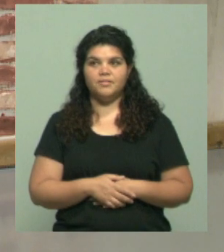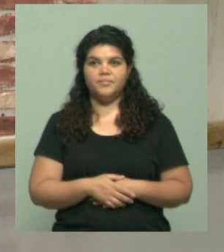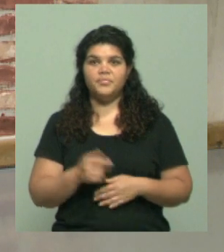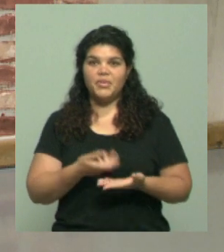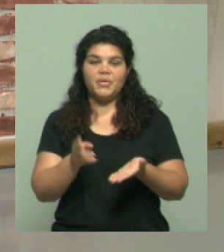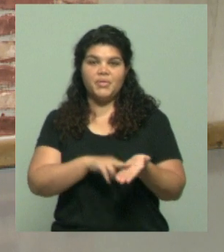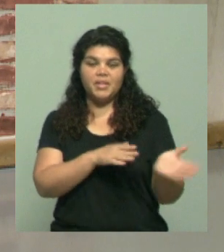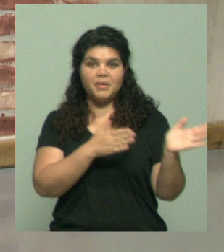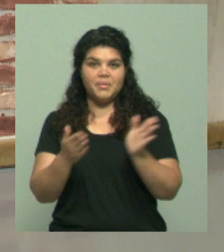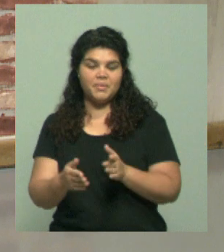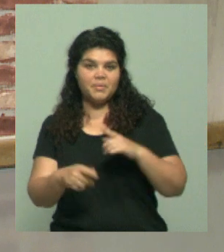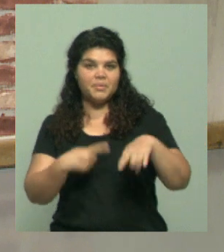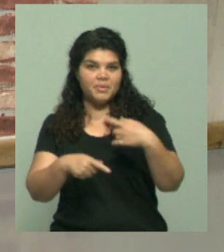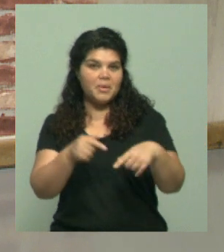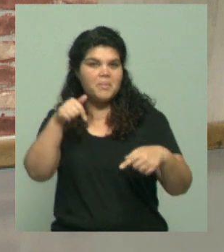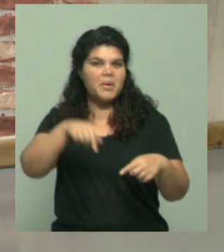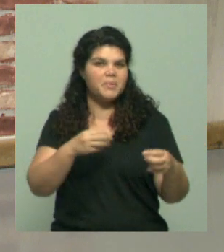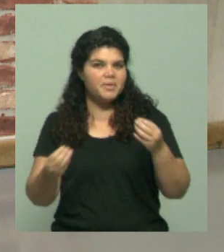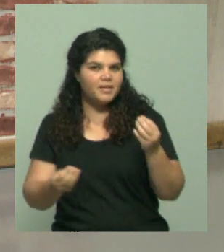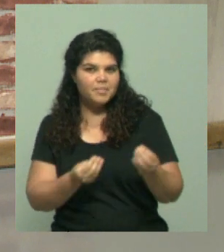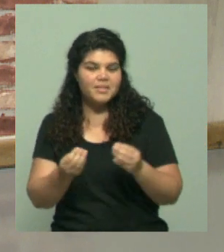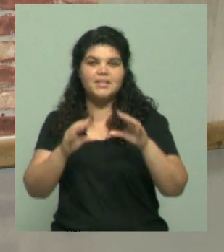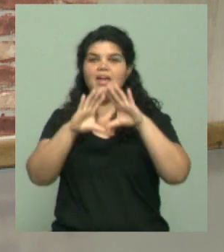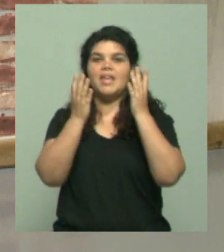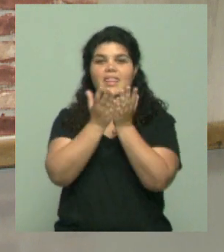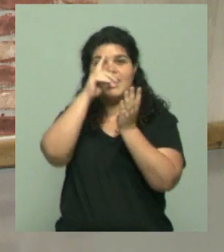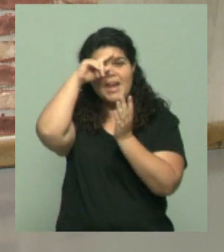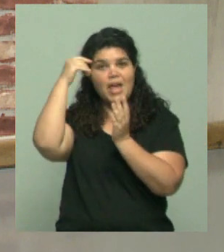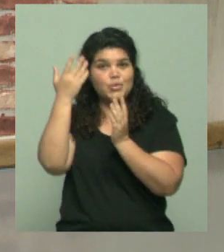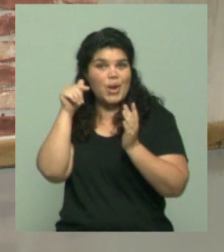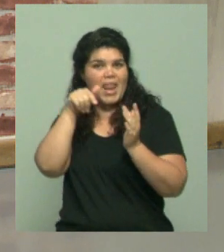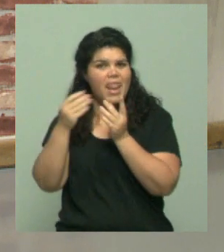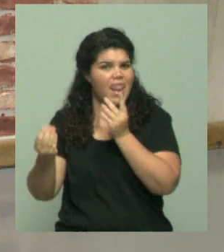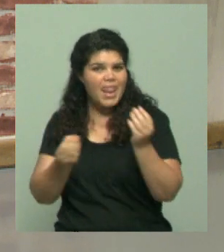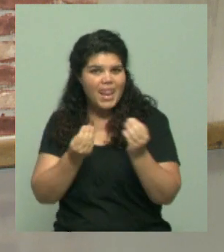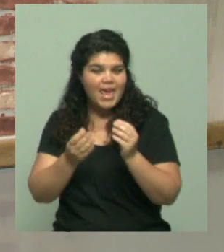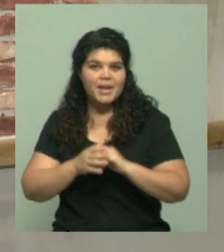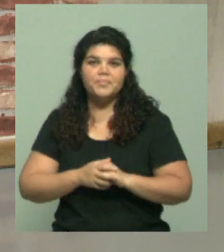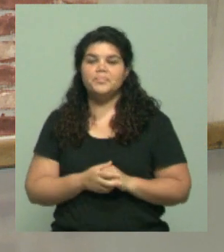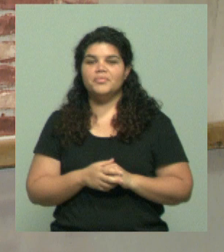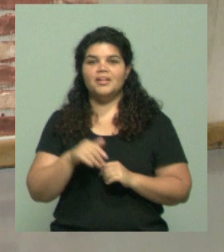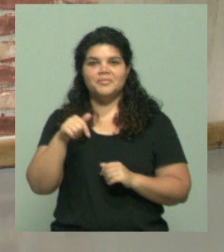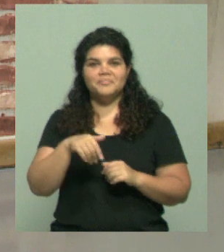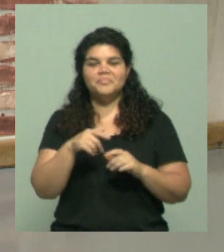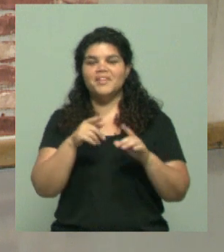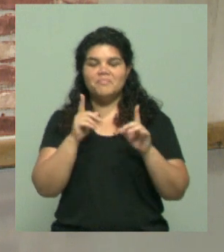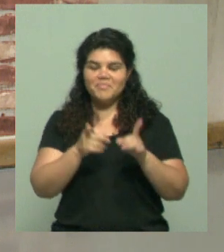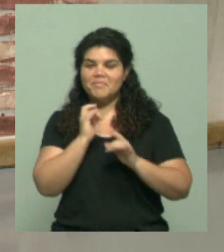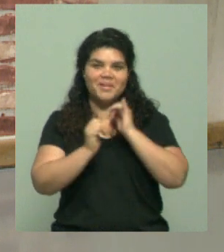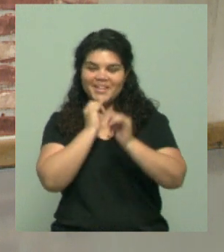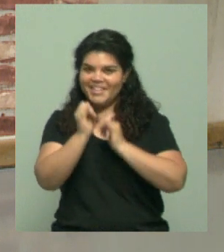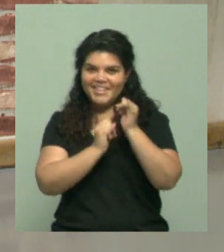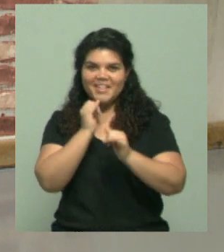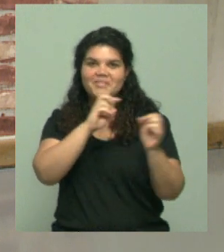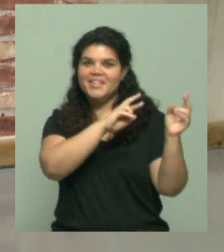Volvimos, aquí estamos para analizar lo que está sucediendo a nivel internacional. Pasan muchas cosas, pero vamos a repasar lo más destacado, lo